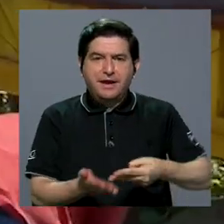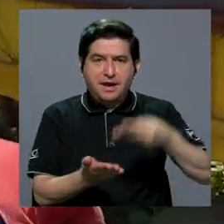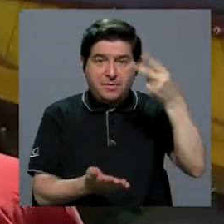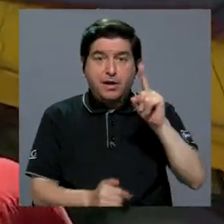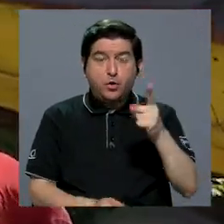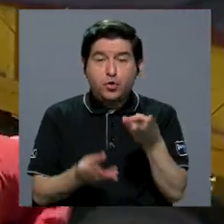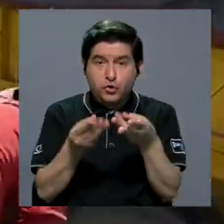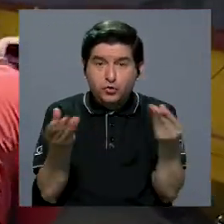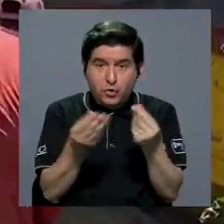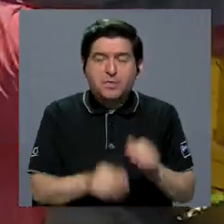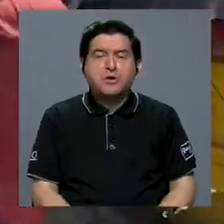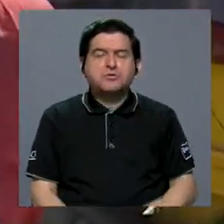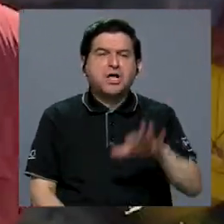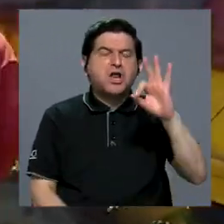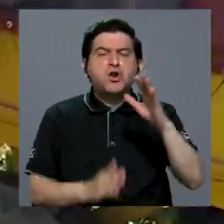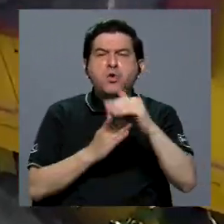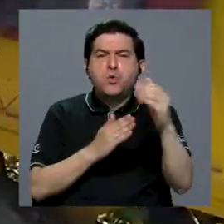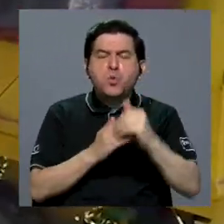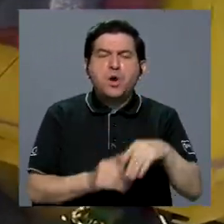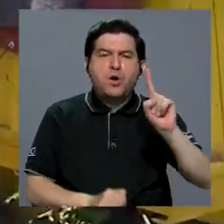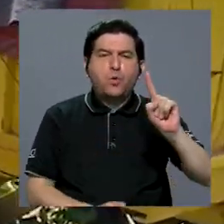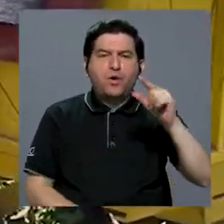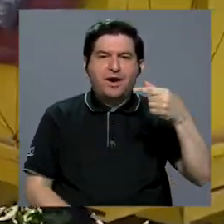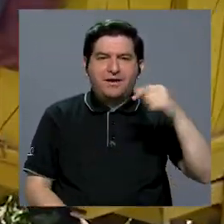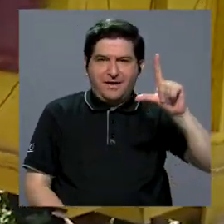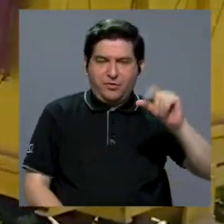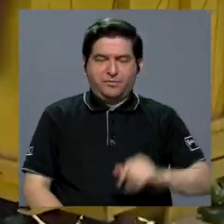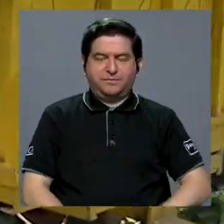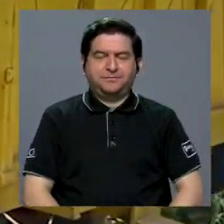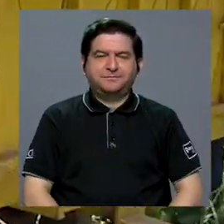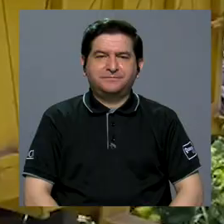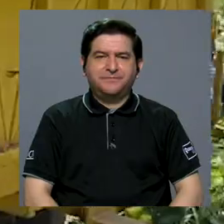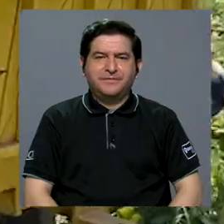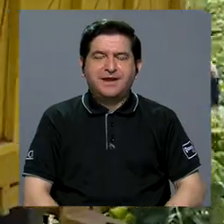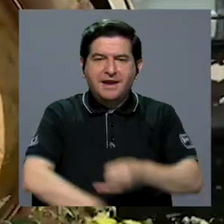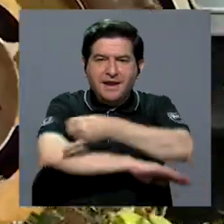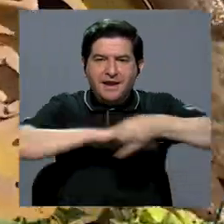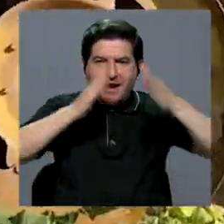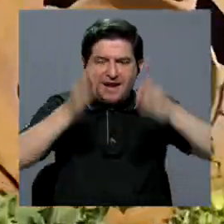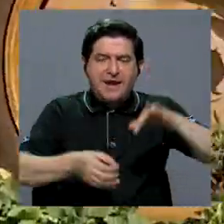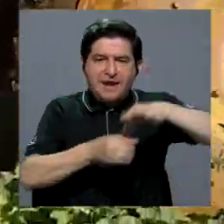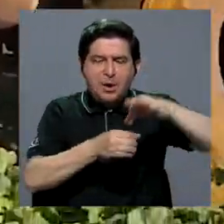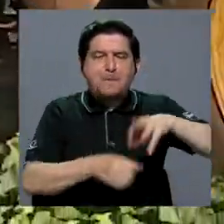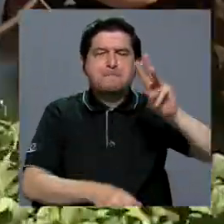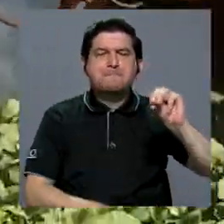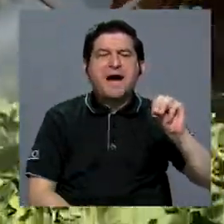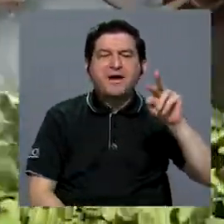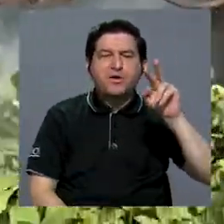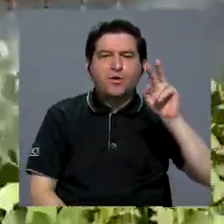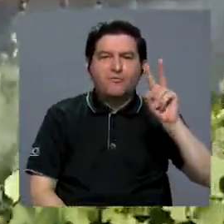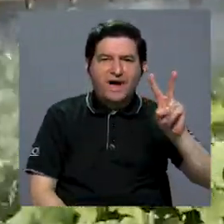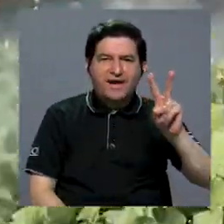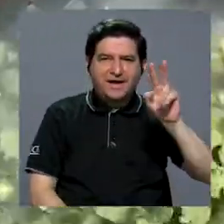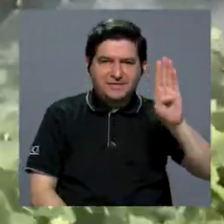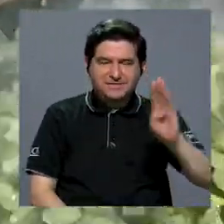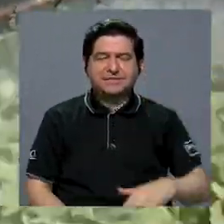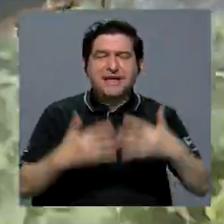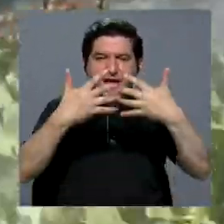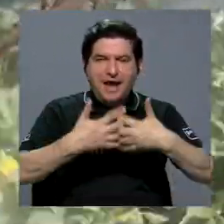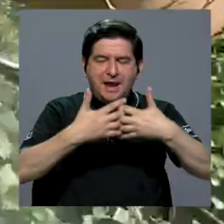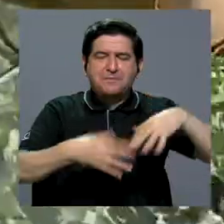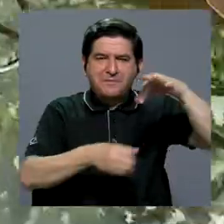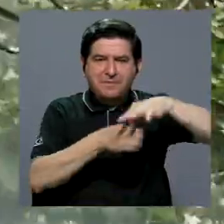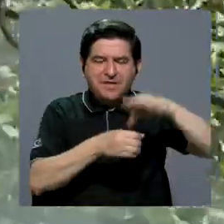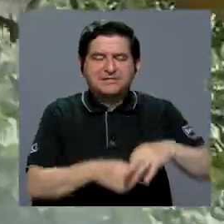cualquier producto es de 9 dólares por galón. El ingeniero agrónomo Mario Vargas Berrocal, de la empresa